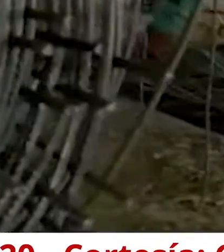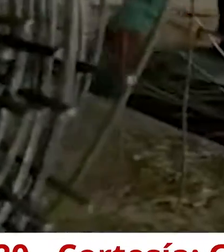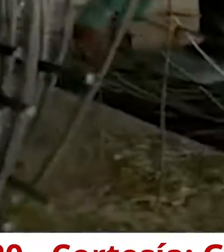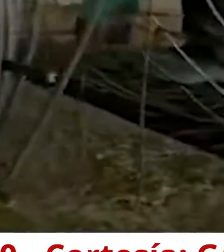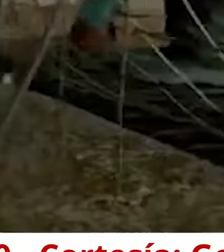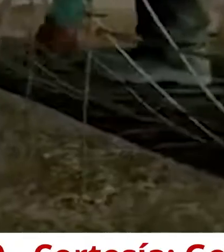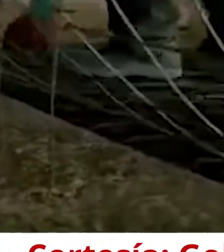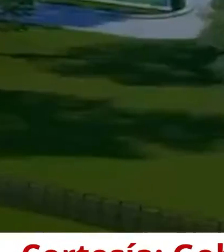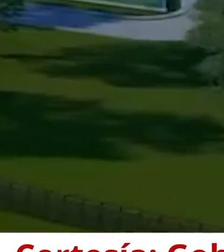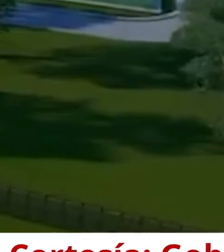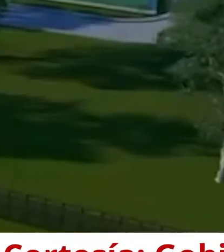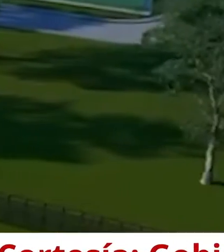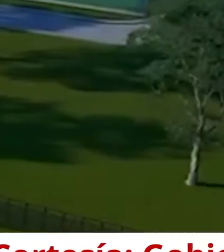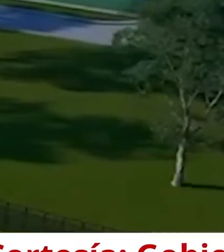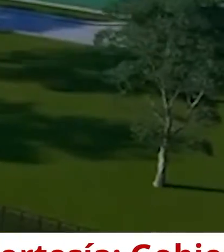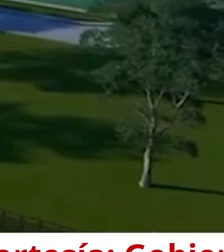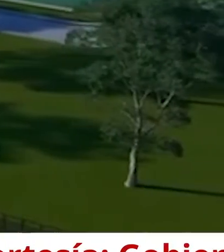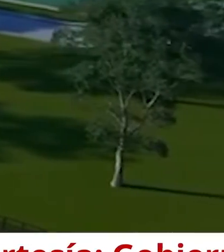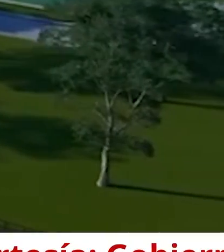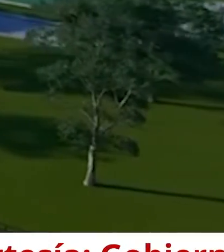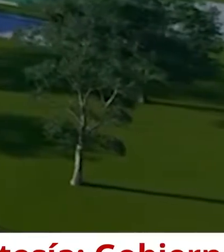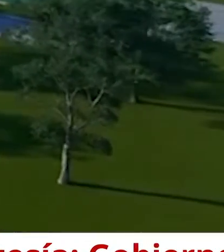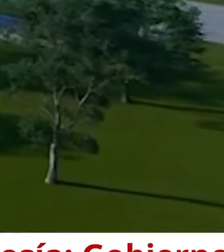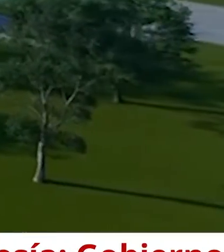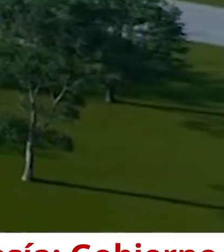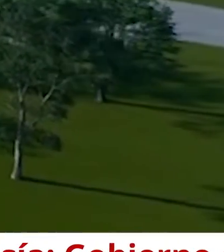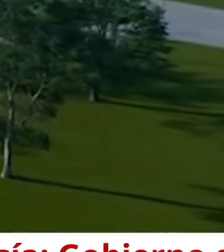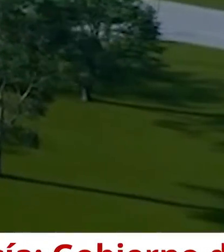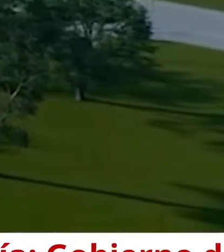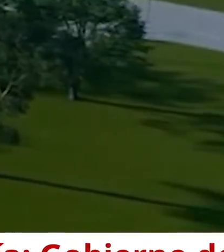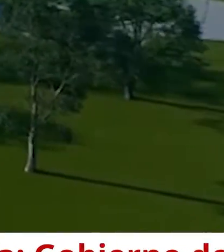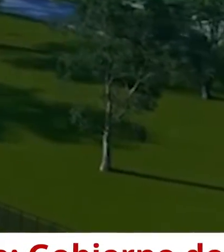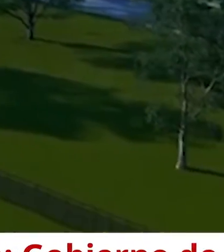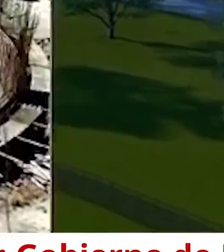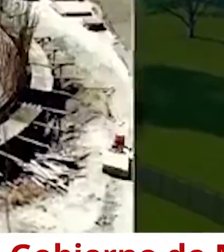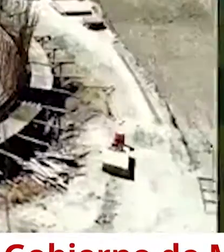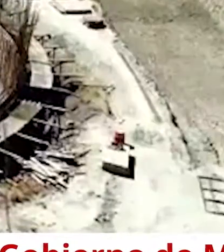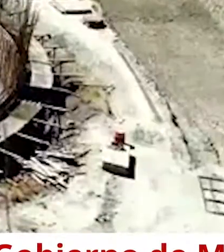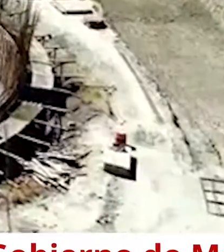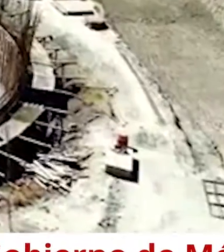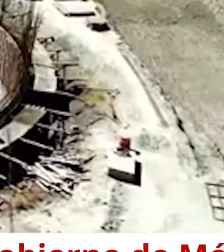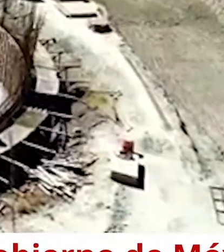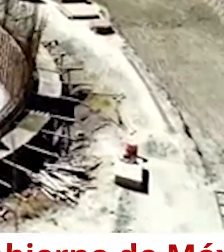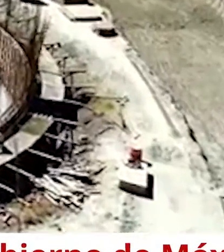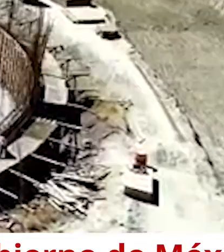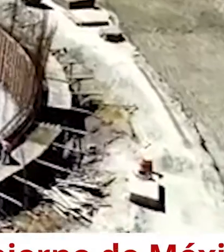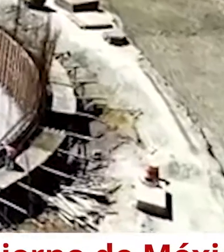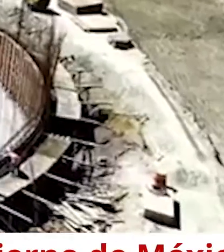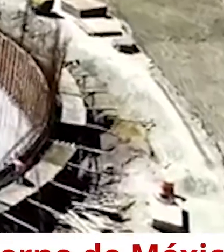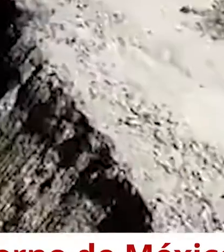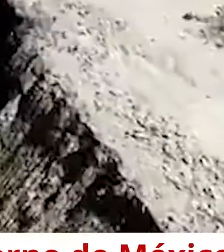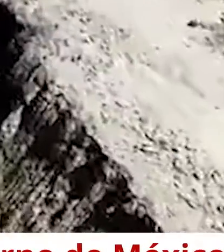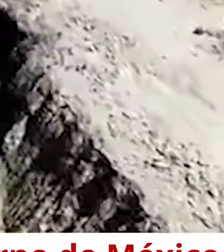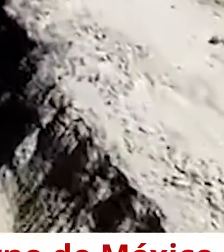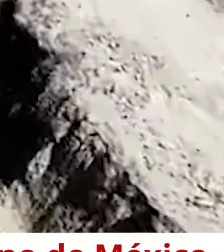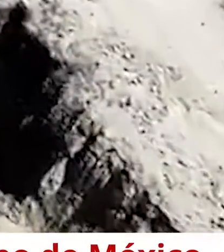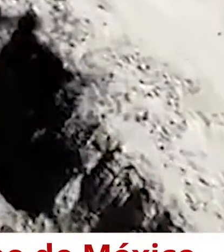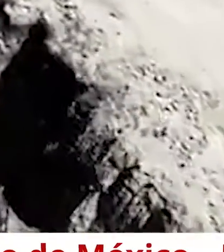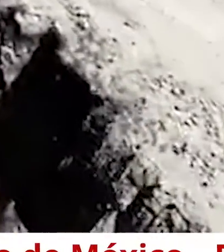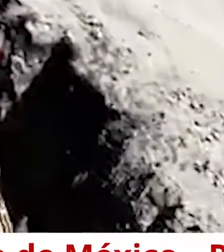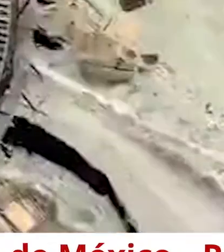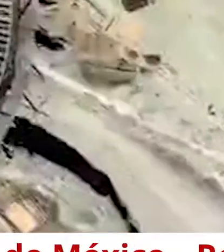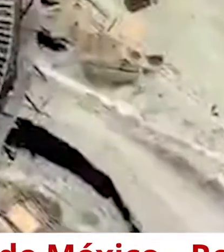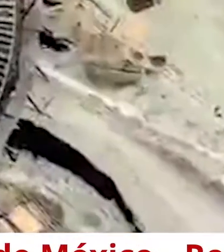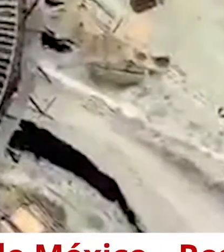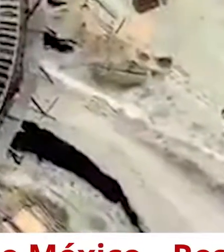columnas. En las redes hidráulicas y sanitarias generales, se realiza el relleno y compactación de excavación perimetral